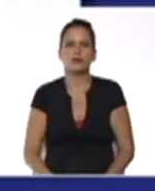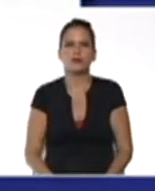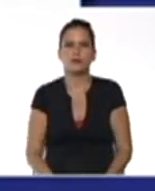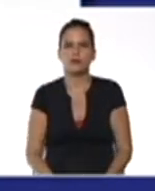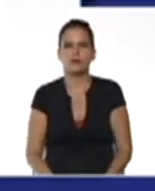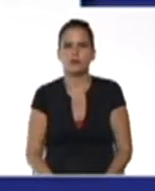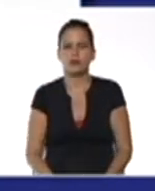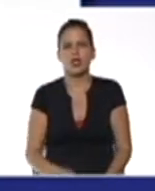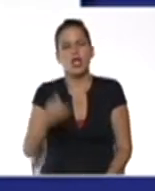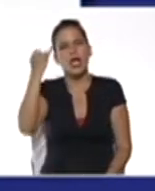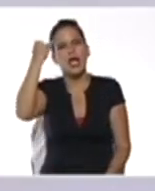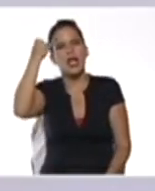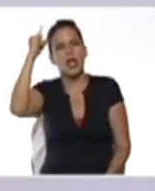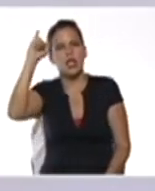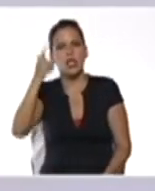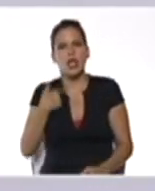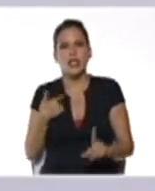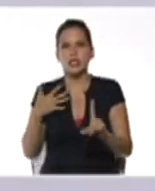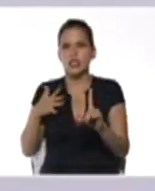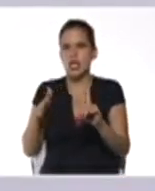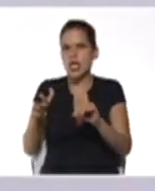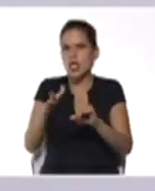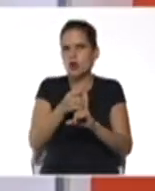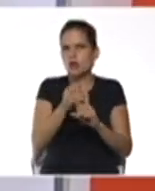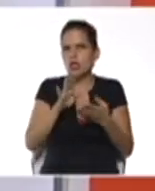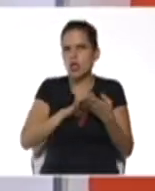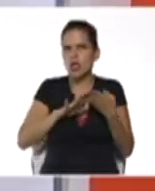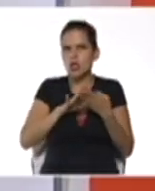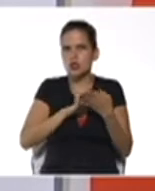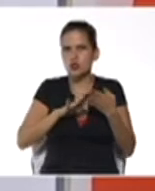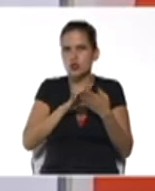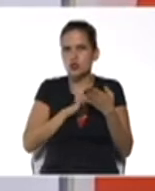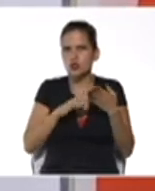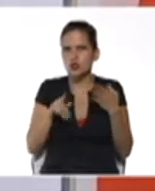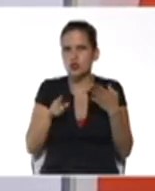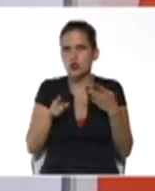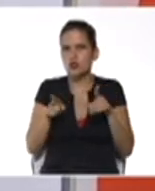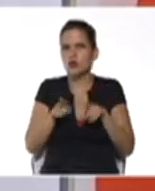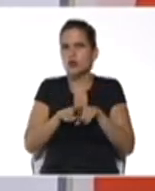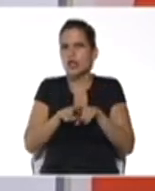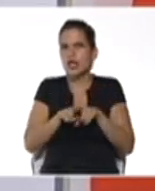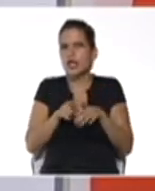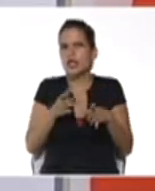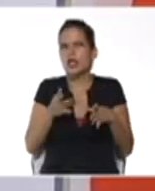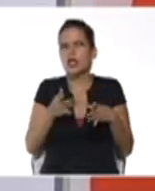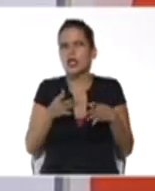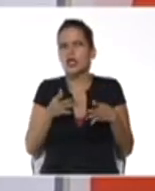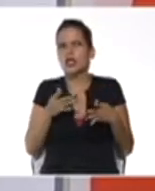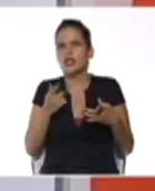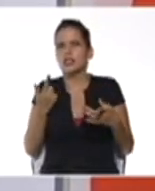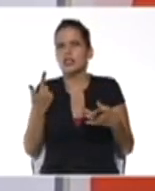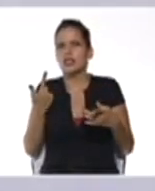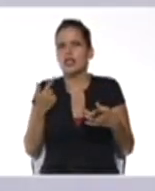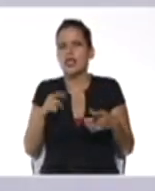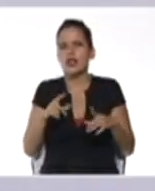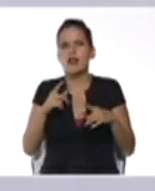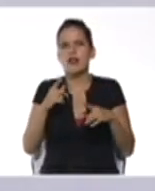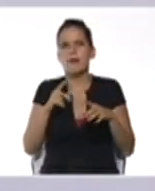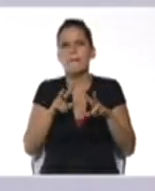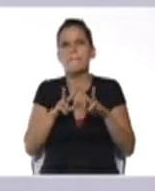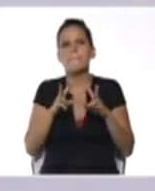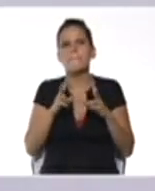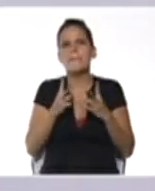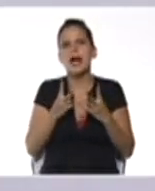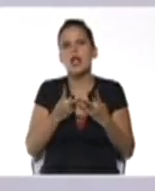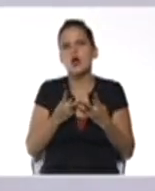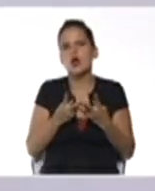La idea es encontrar la solución común que satisfaga ambas ecuaciones, es decir, el valor de x y